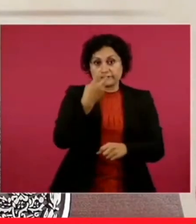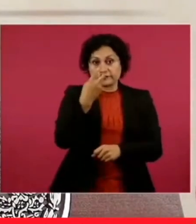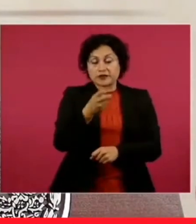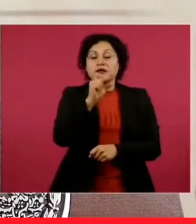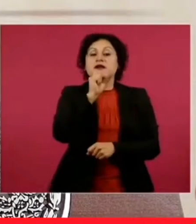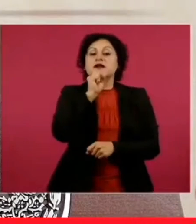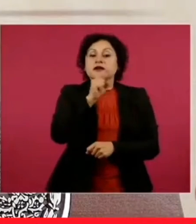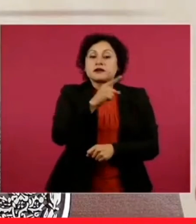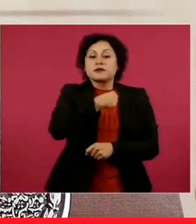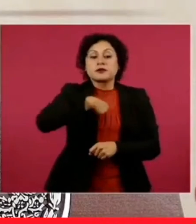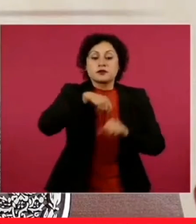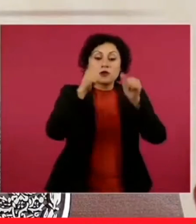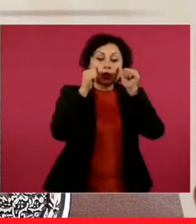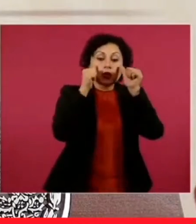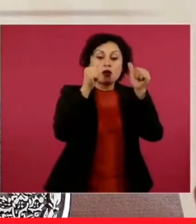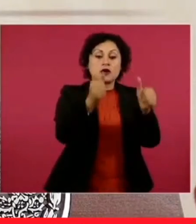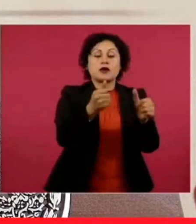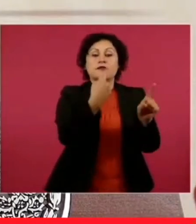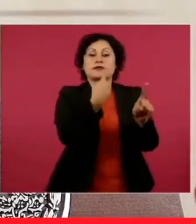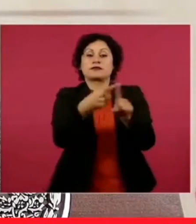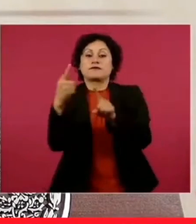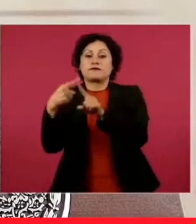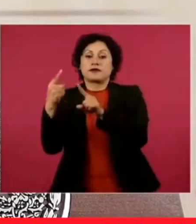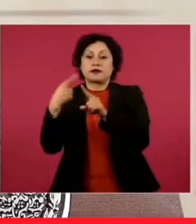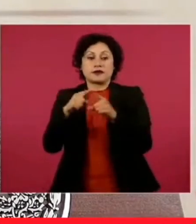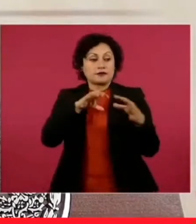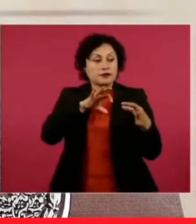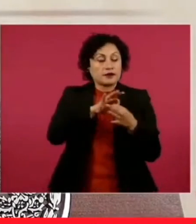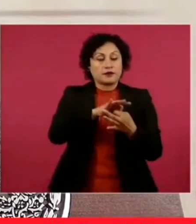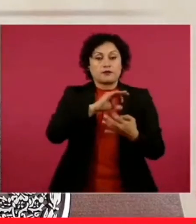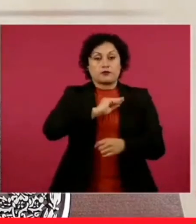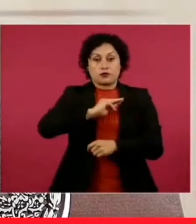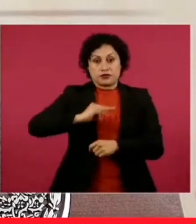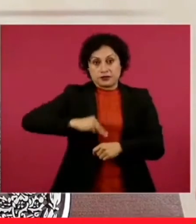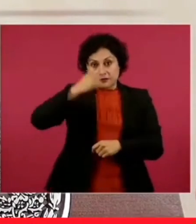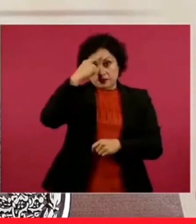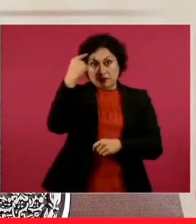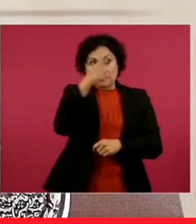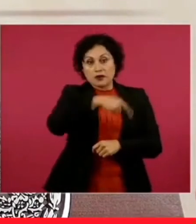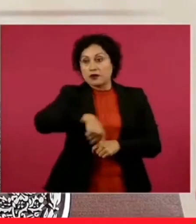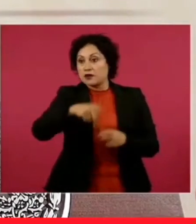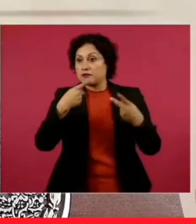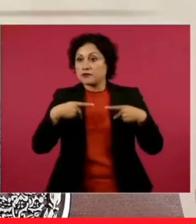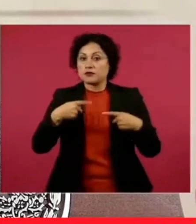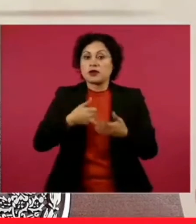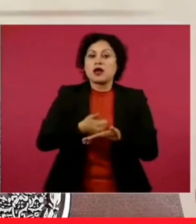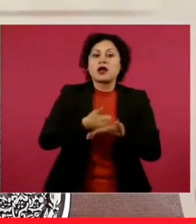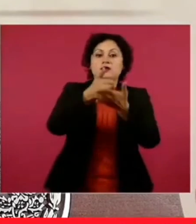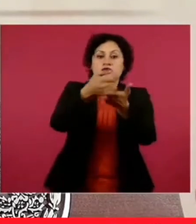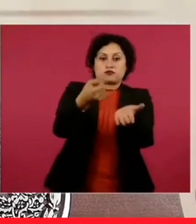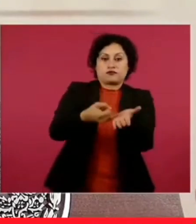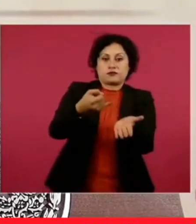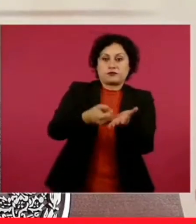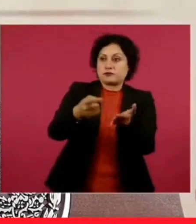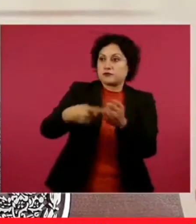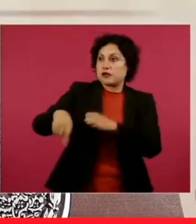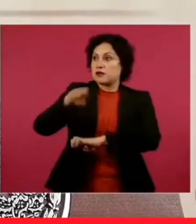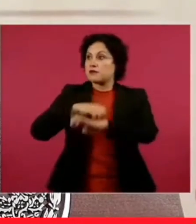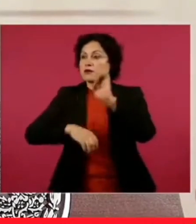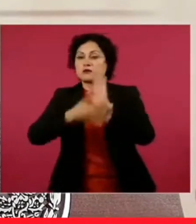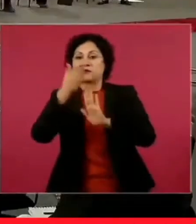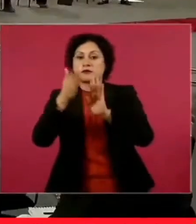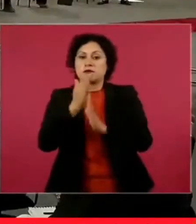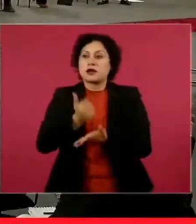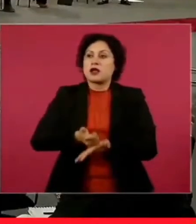trabaja con los municipios para que se den facilidades fiscales al desarrollo de la vivienda asequible. Y